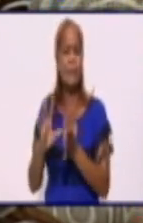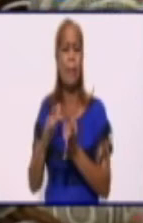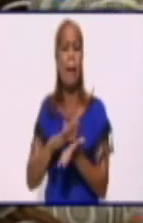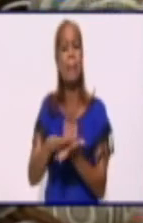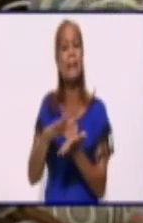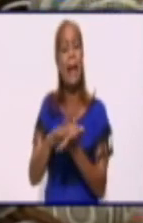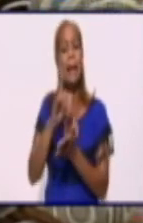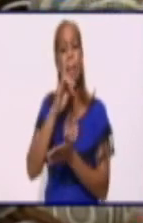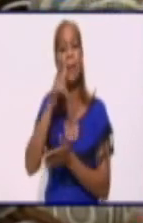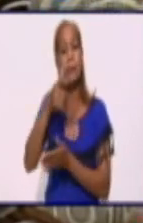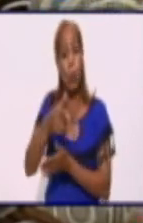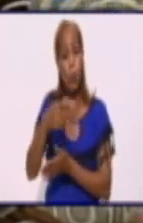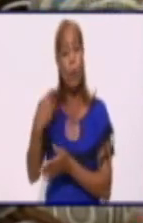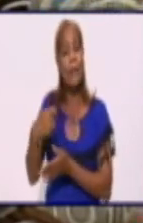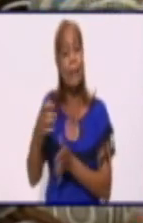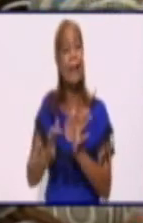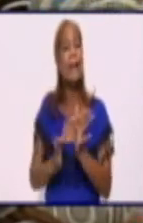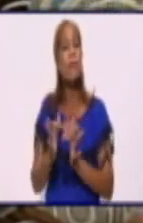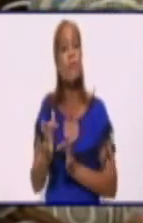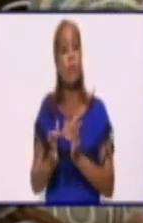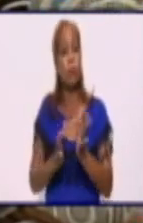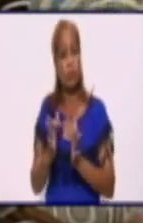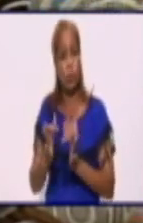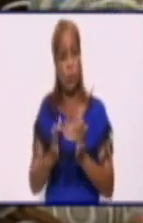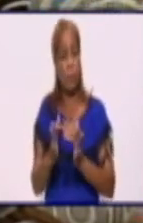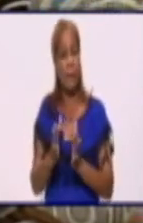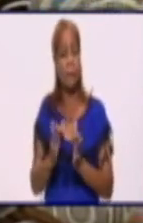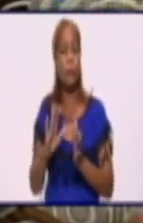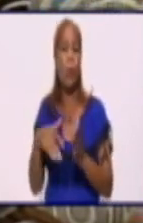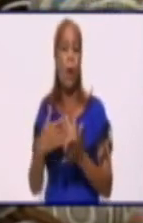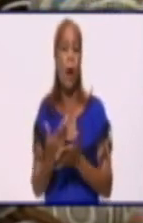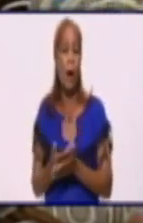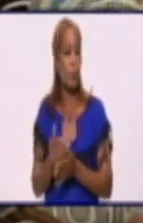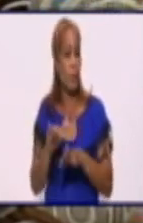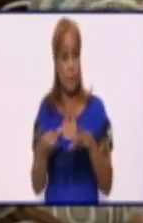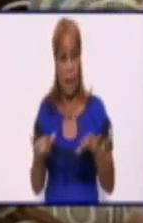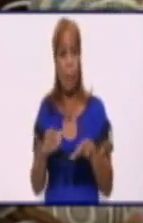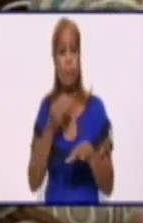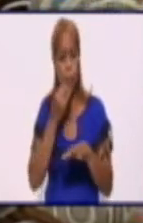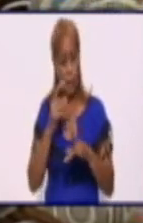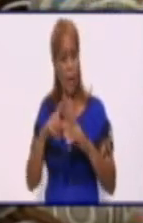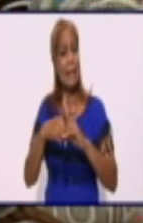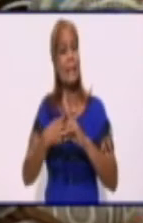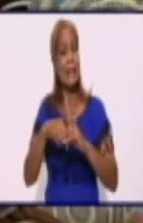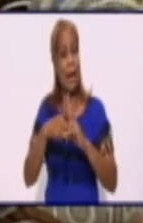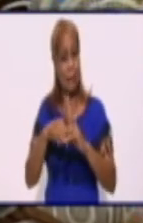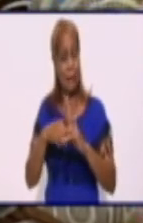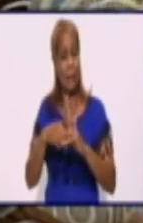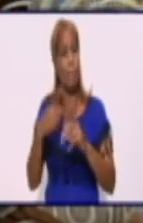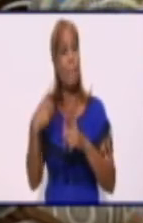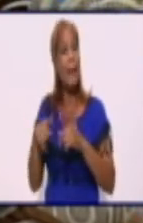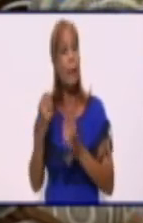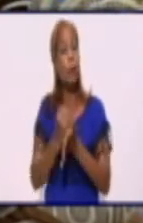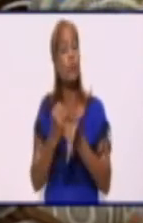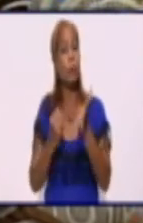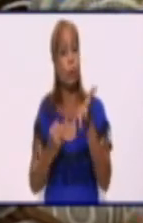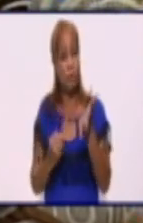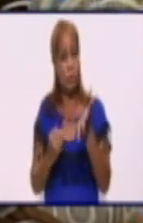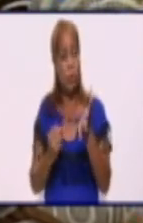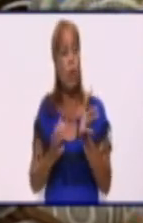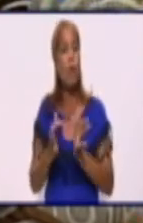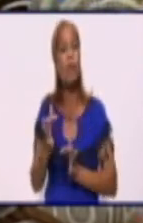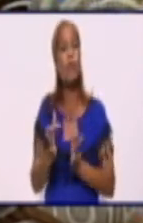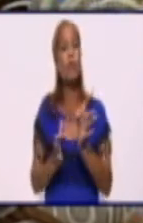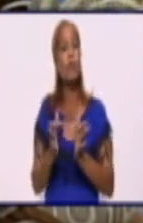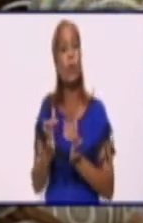deben de estar en funcionamiento, aunque arriban próximamente al periodo de mantenimiento, al menos se autorizó su funcionamiento durante